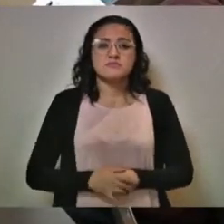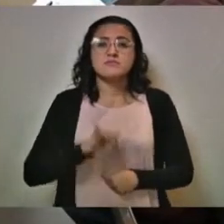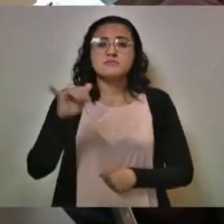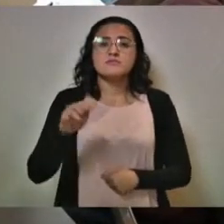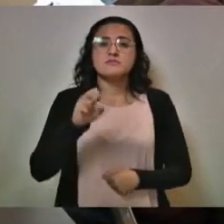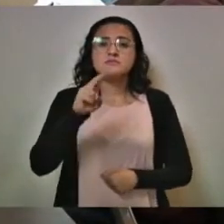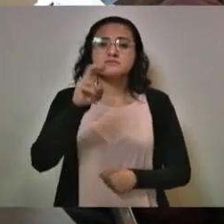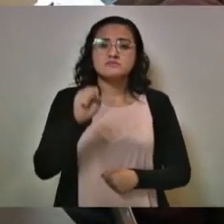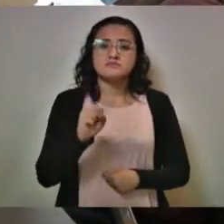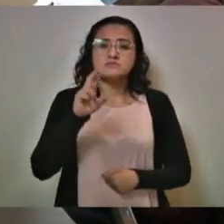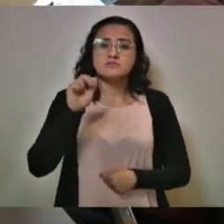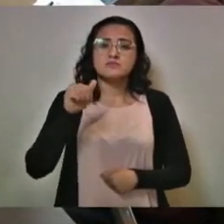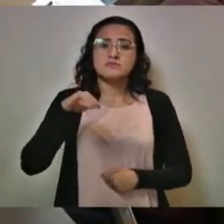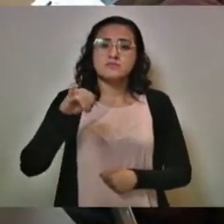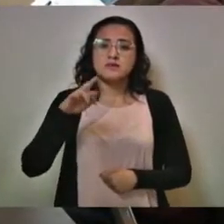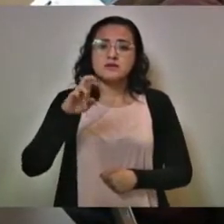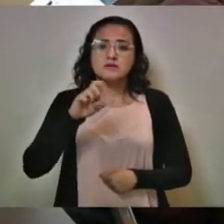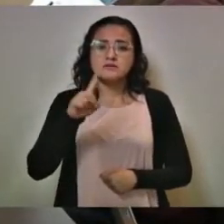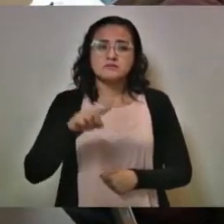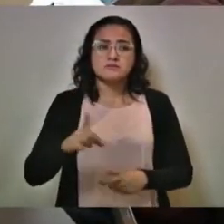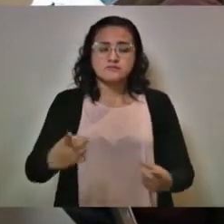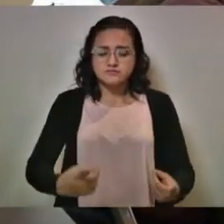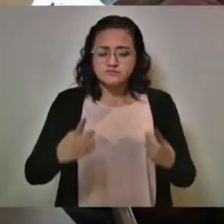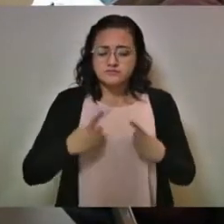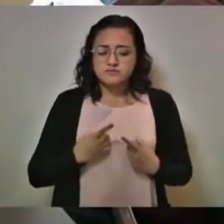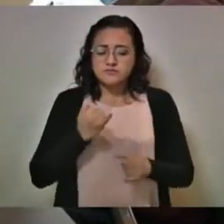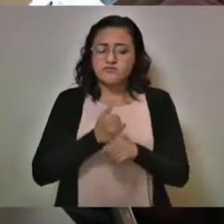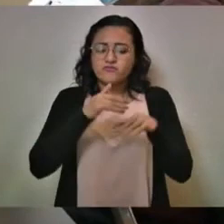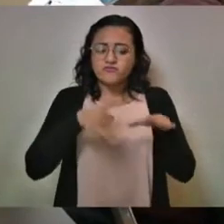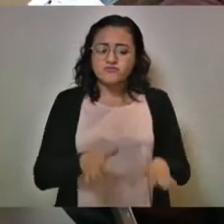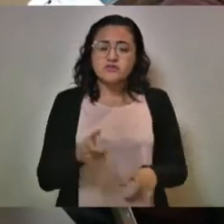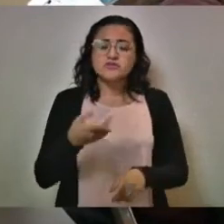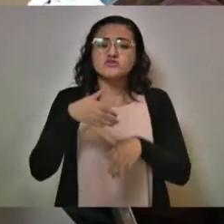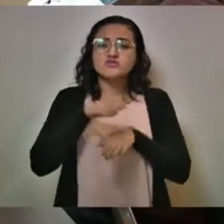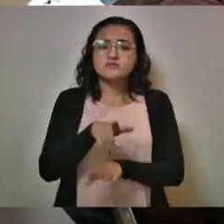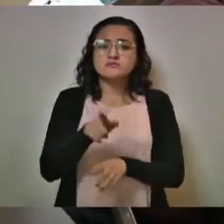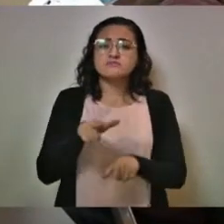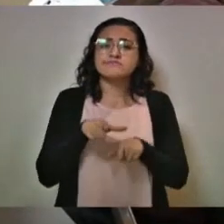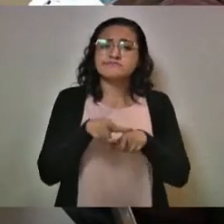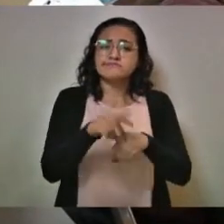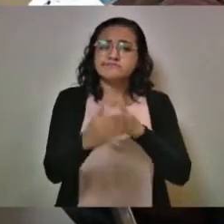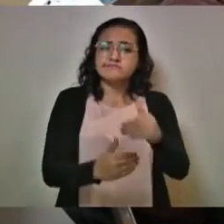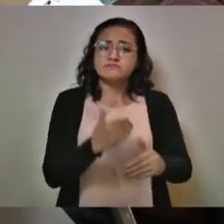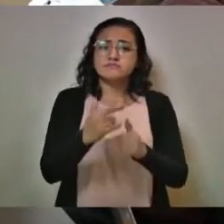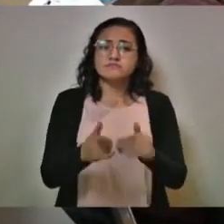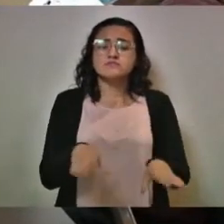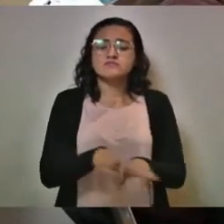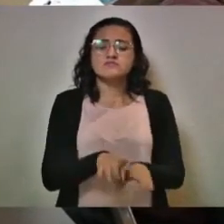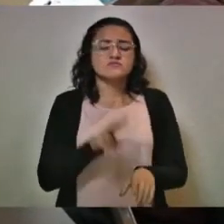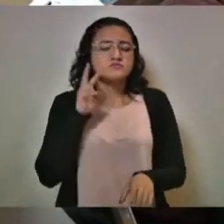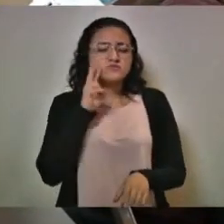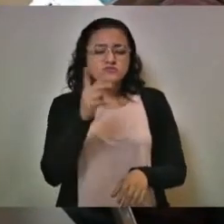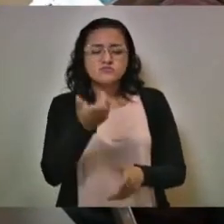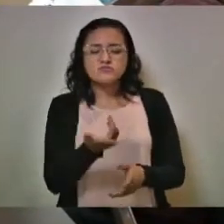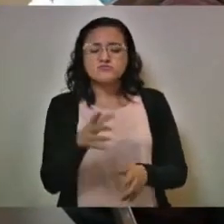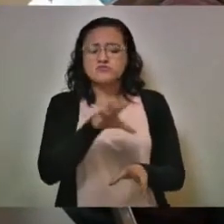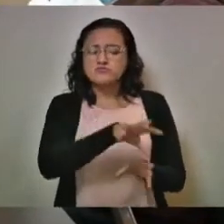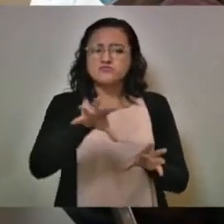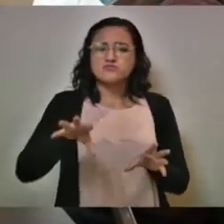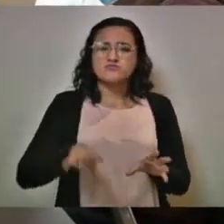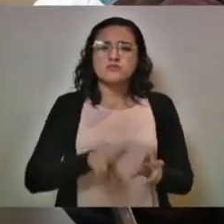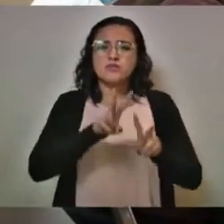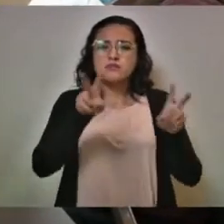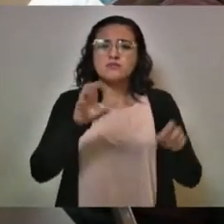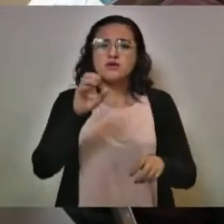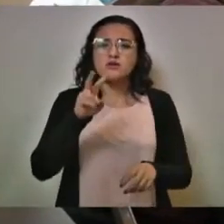Jesús Ramírez, danos información del seguimiento que traen en el monitoreo a las regiones en